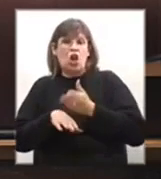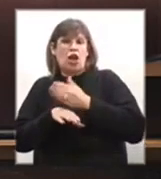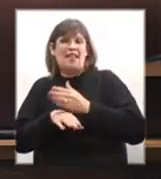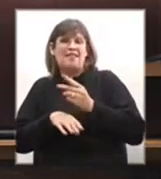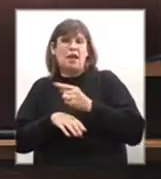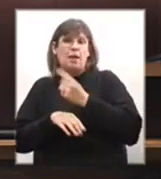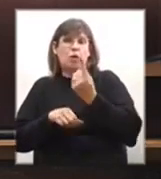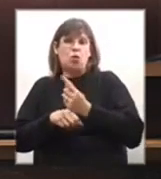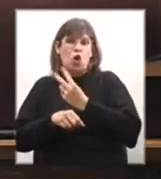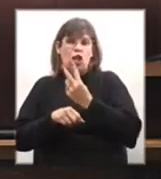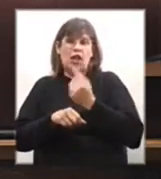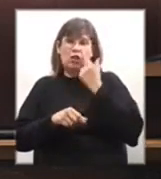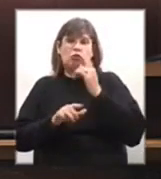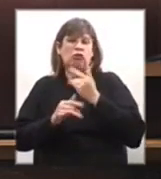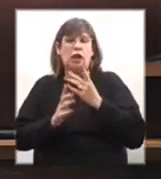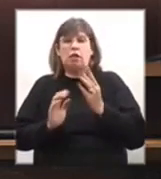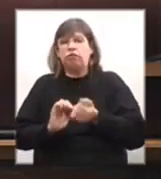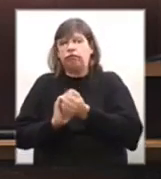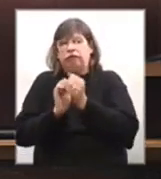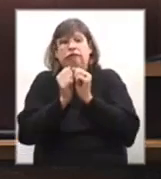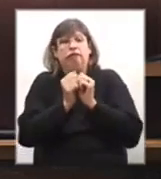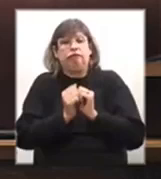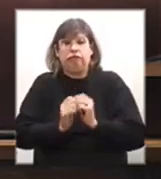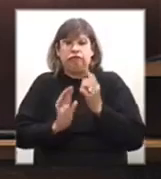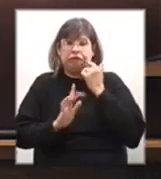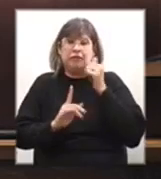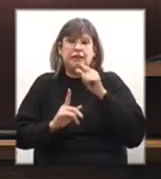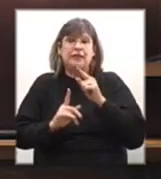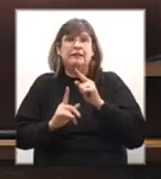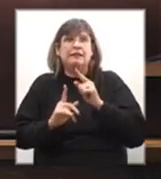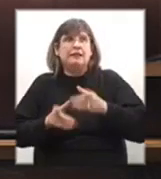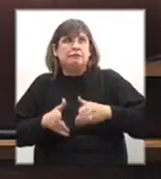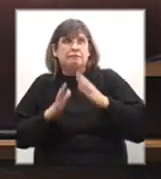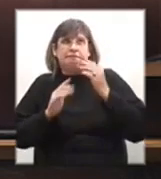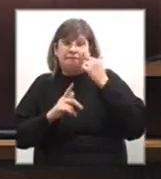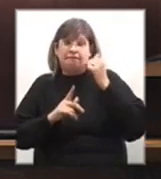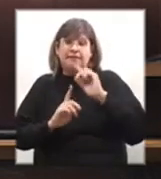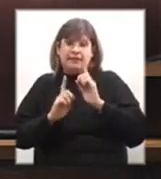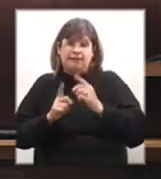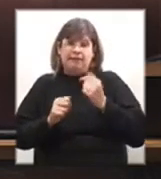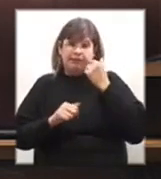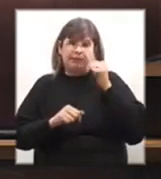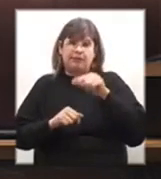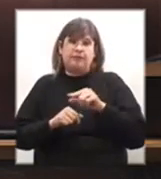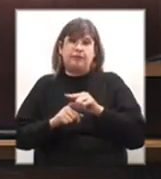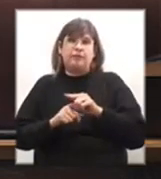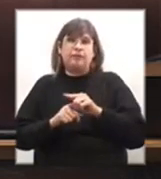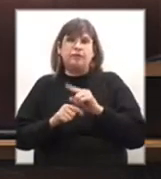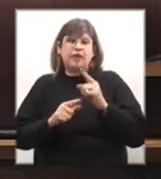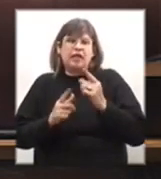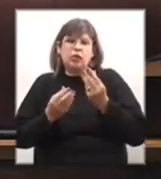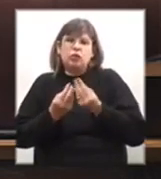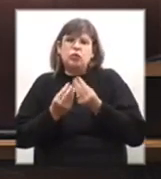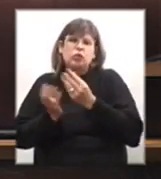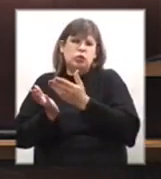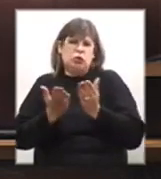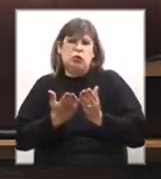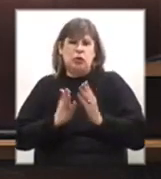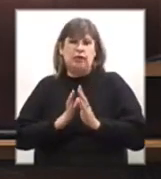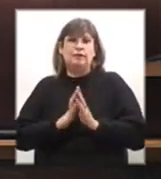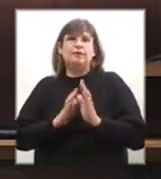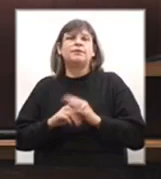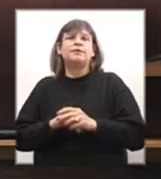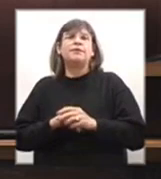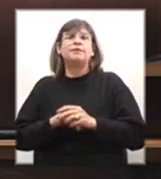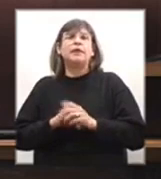absolutamente colapsados en infraestructura y también están sobrepoblados de alumnos.